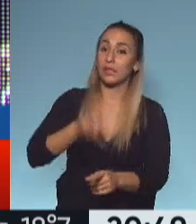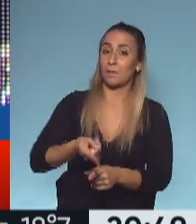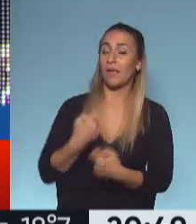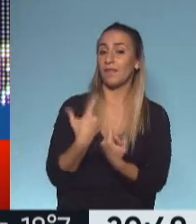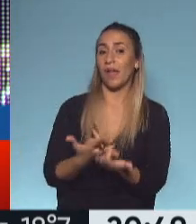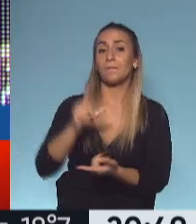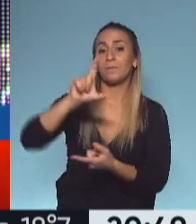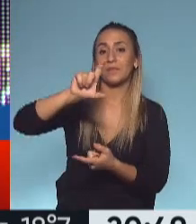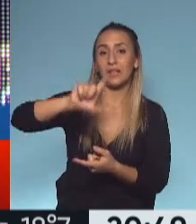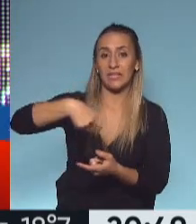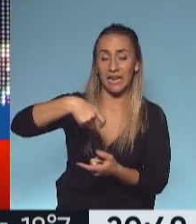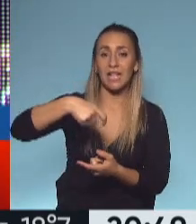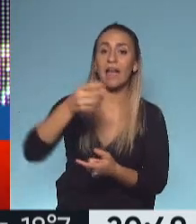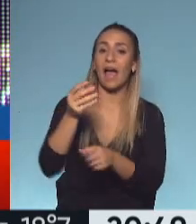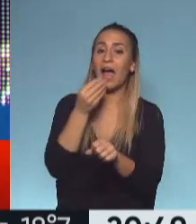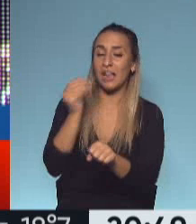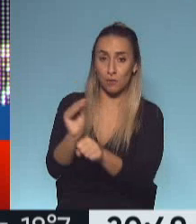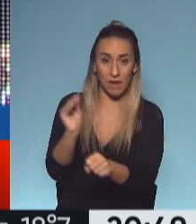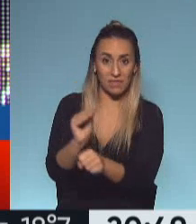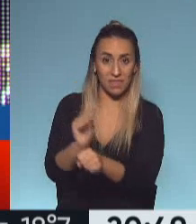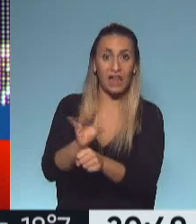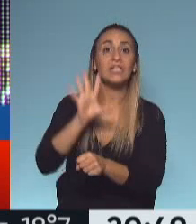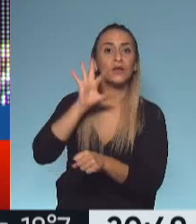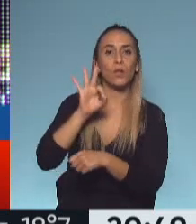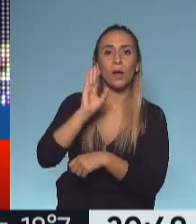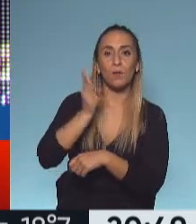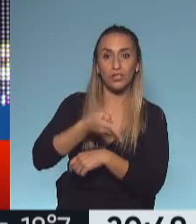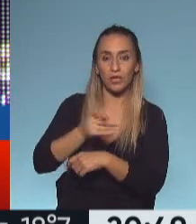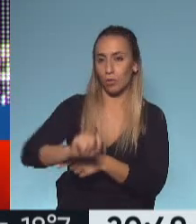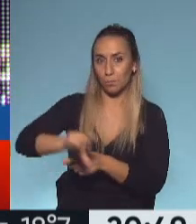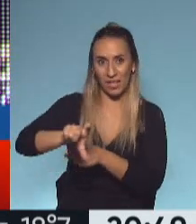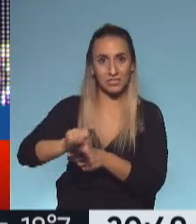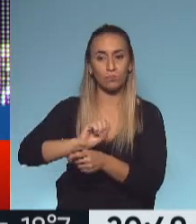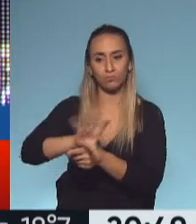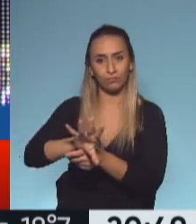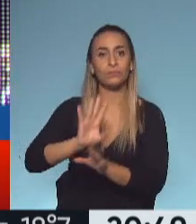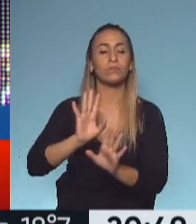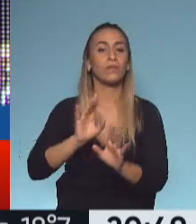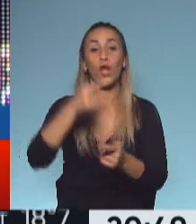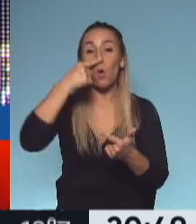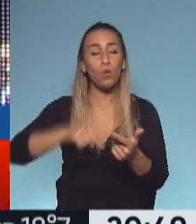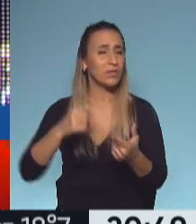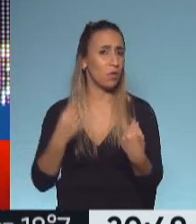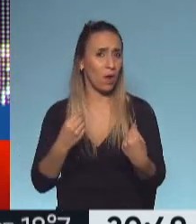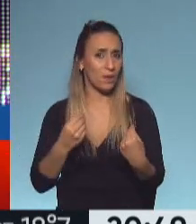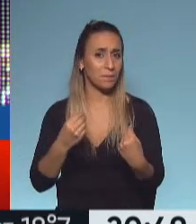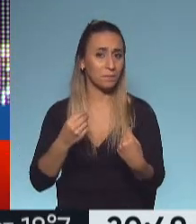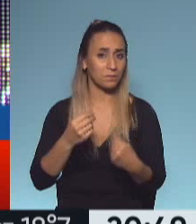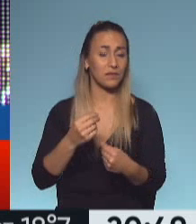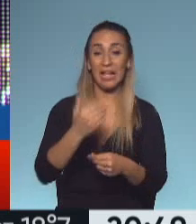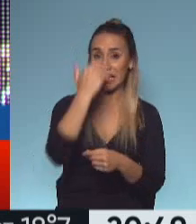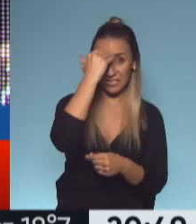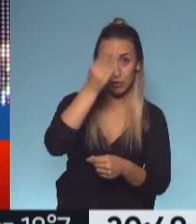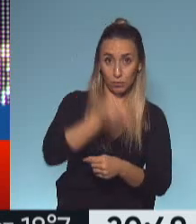en enero. Y por último, muy importante también, el reintegro del